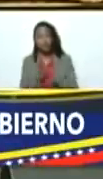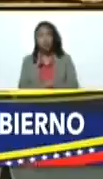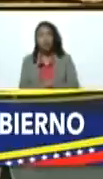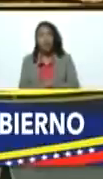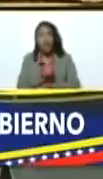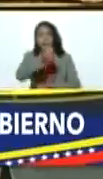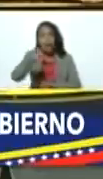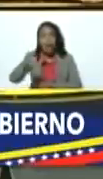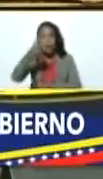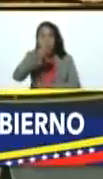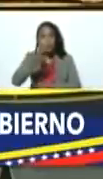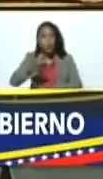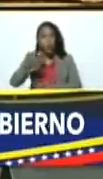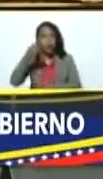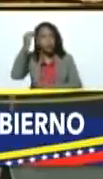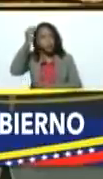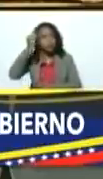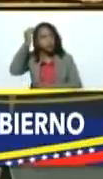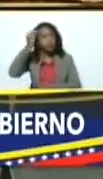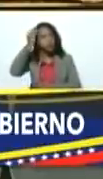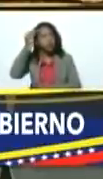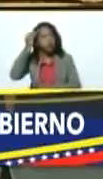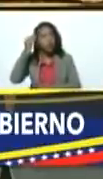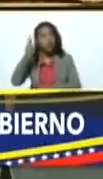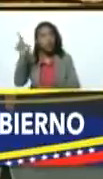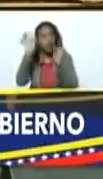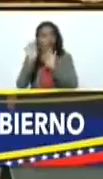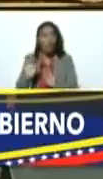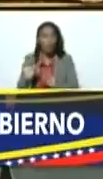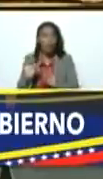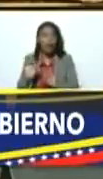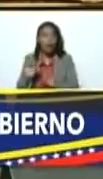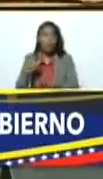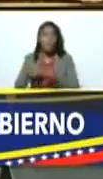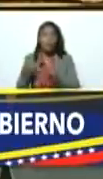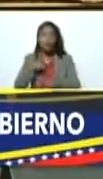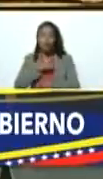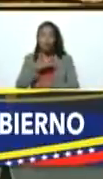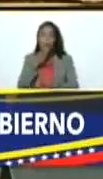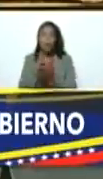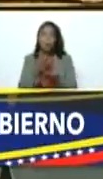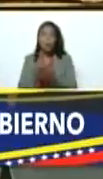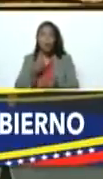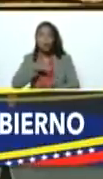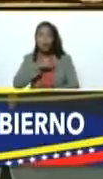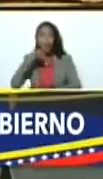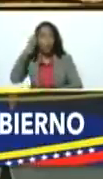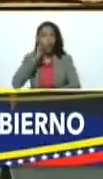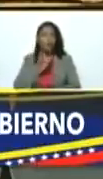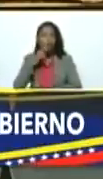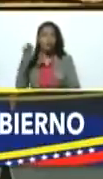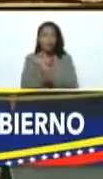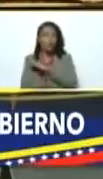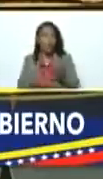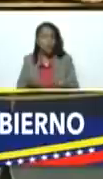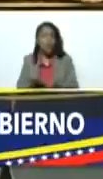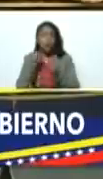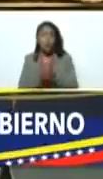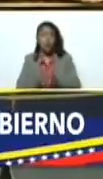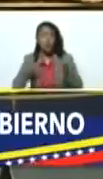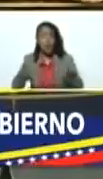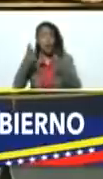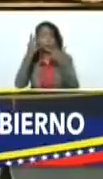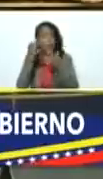interprete a su manera pero en definitiva lo que pensamos y proponemos nosotros los bolivarianos es un gran